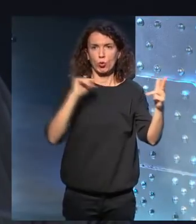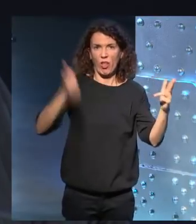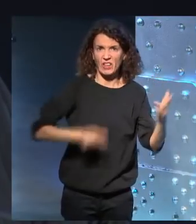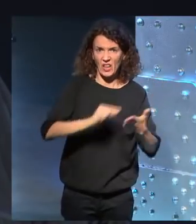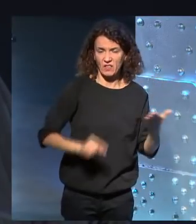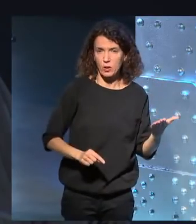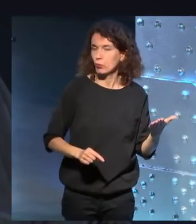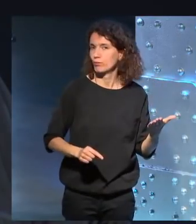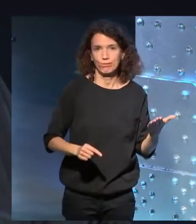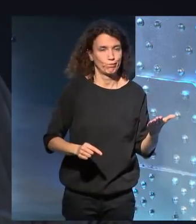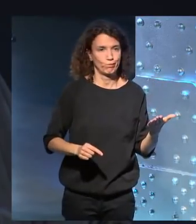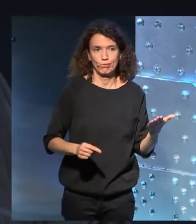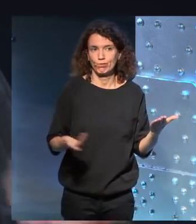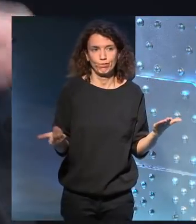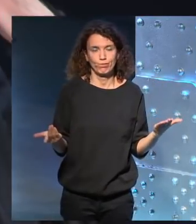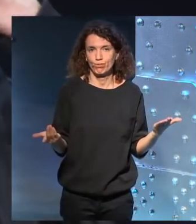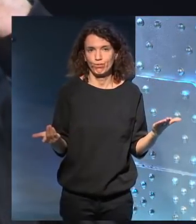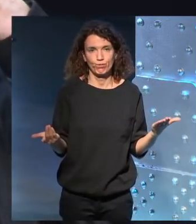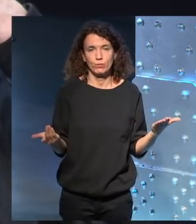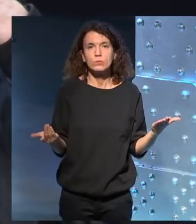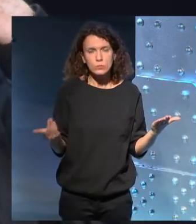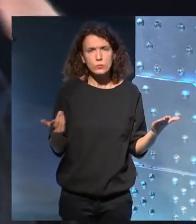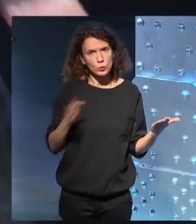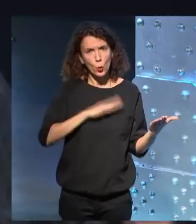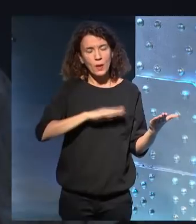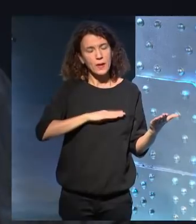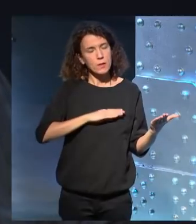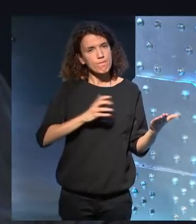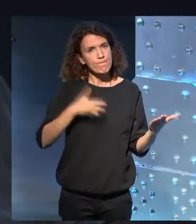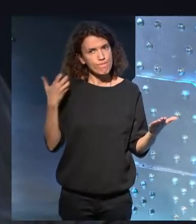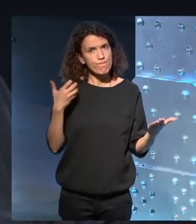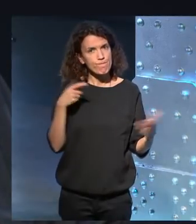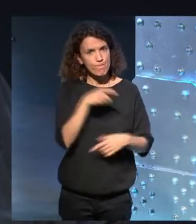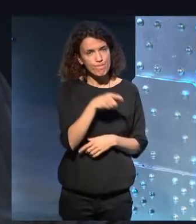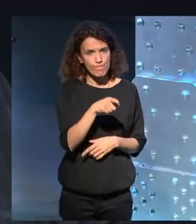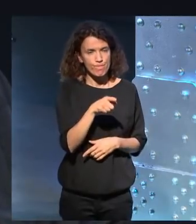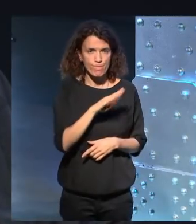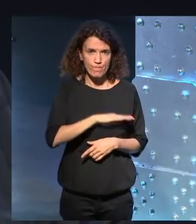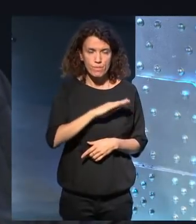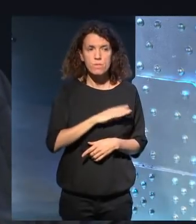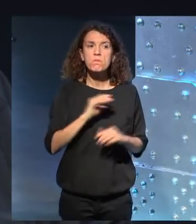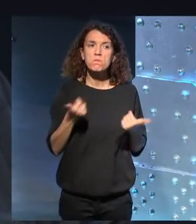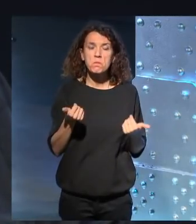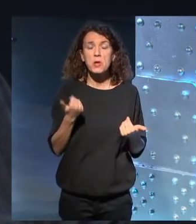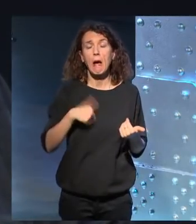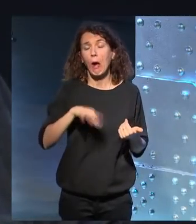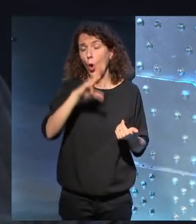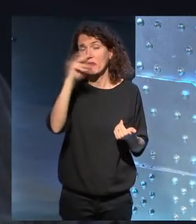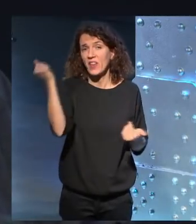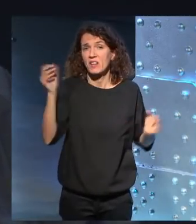Y... no. Y estuve bastante enojado con eso, pero después se me pasó.